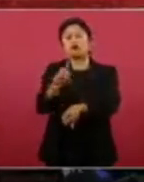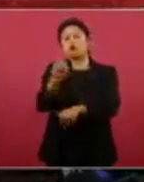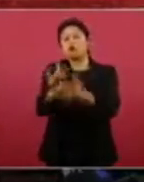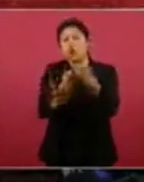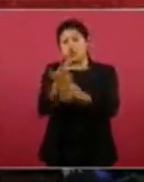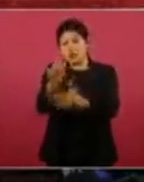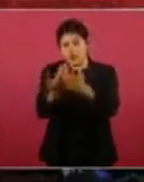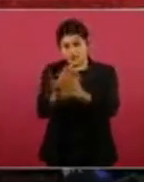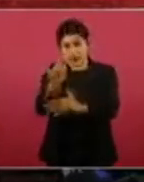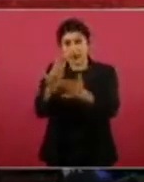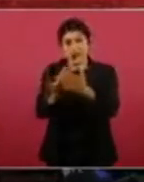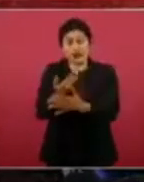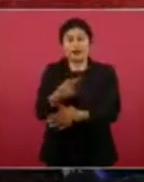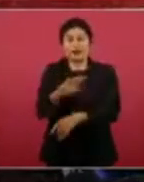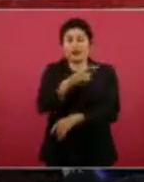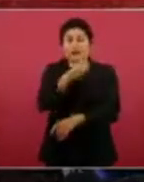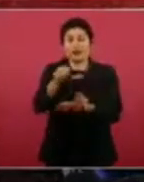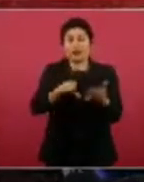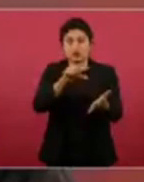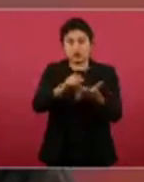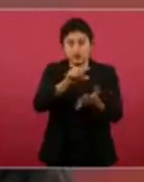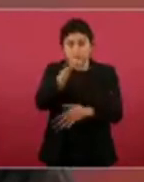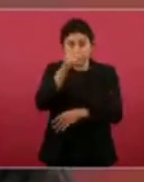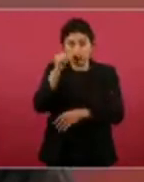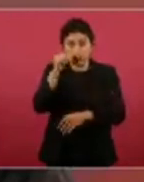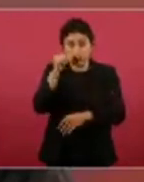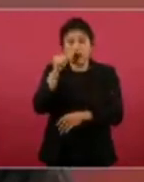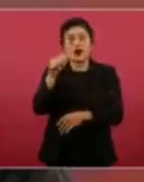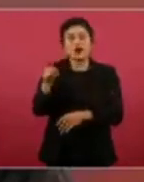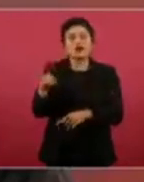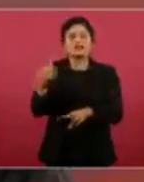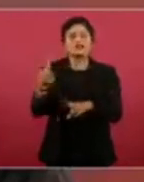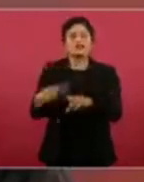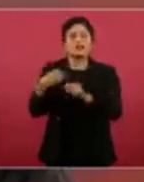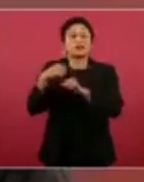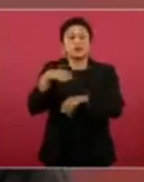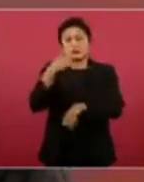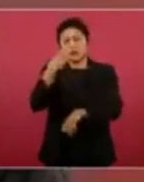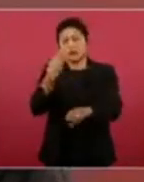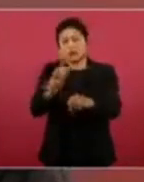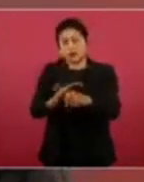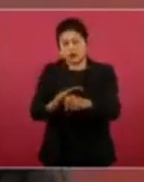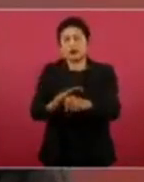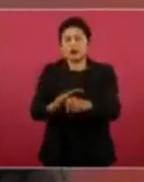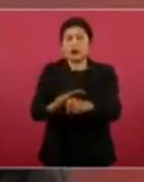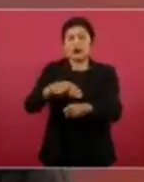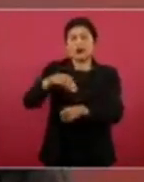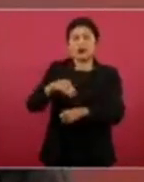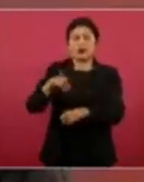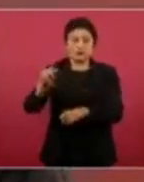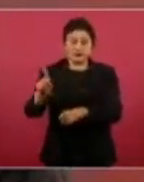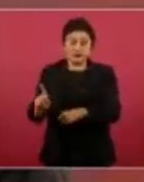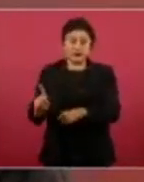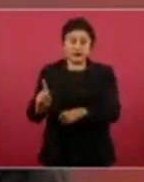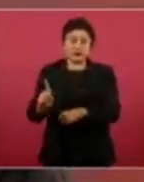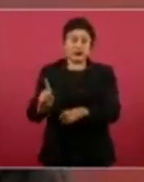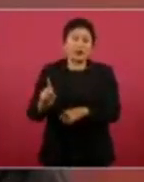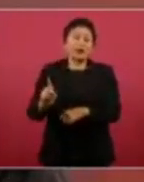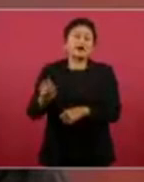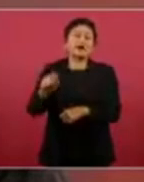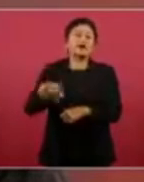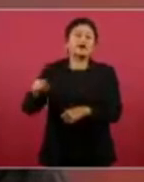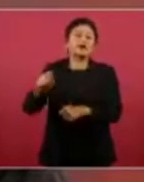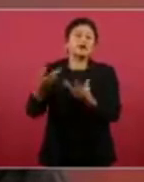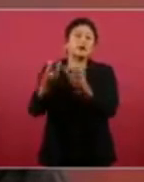tiempo de Ciudad Juárez, por parte de la policía municipal con apoyo del Ejército Nacional y la